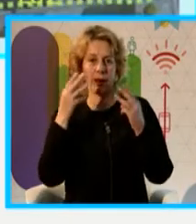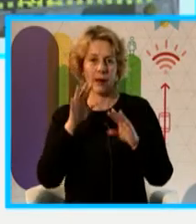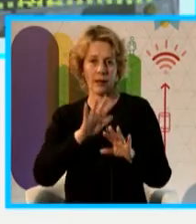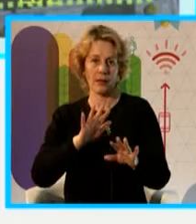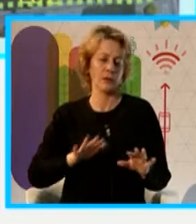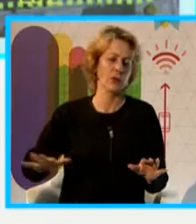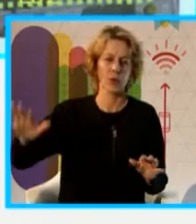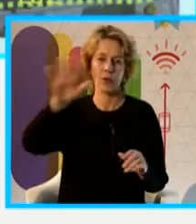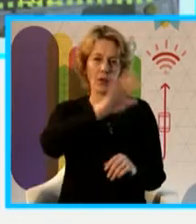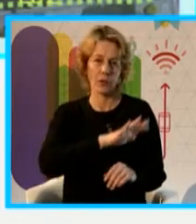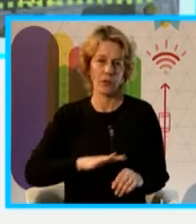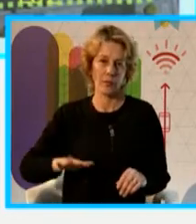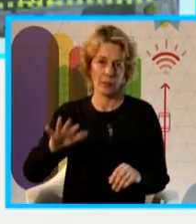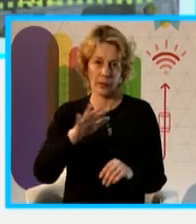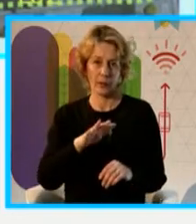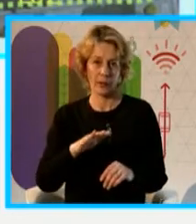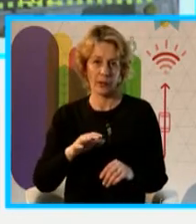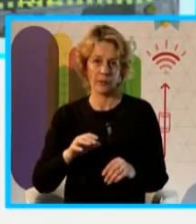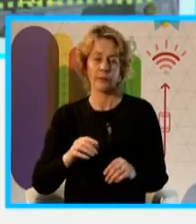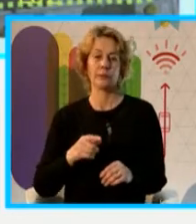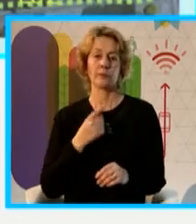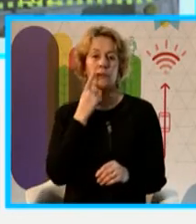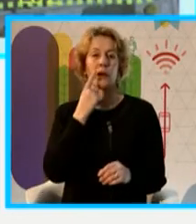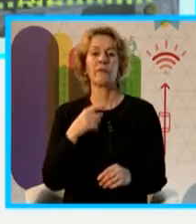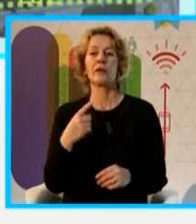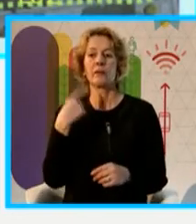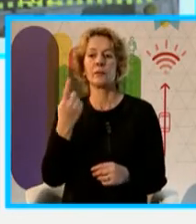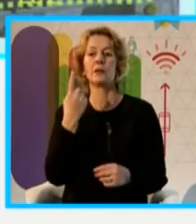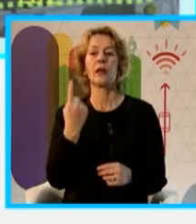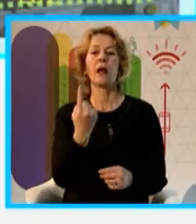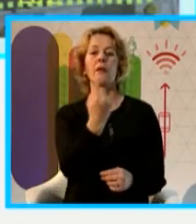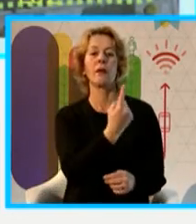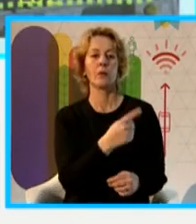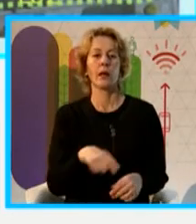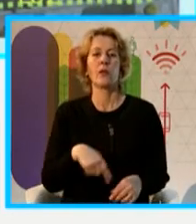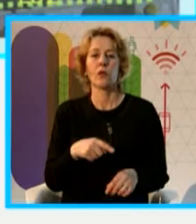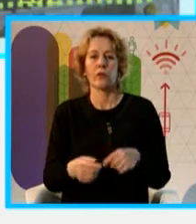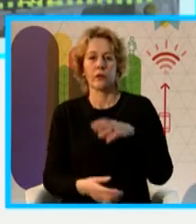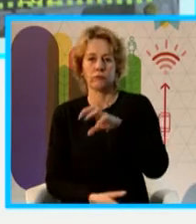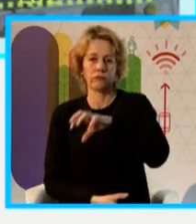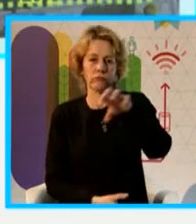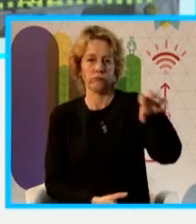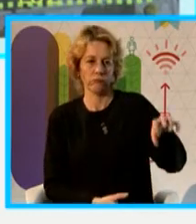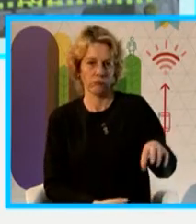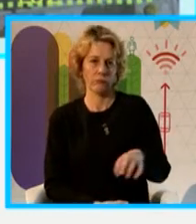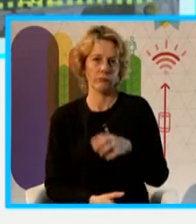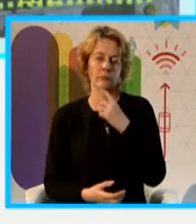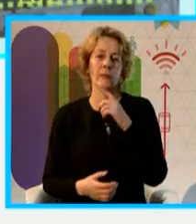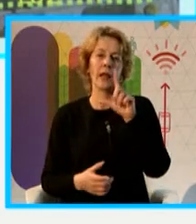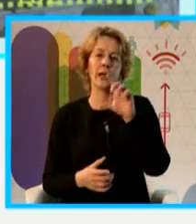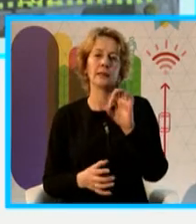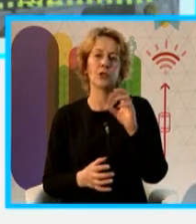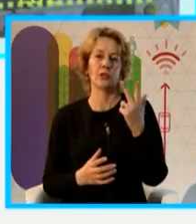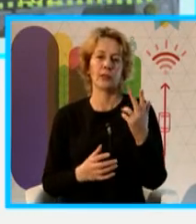se ubican cada una de estas luminarias. Las L03 en los bordes, la L02